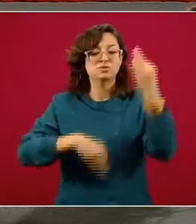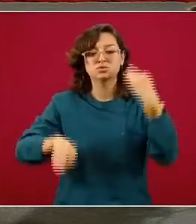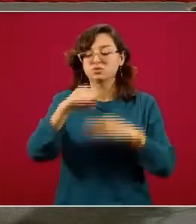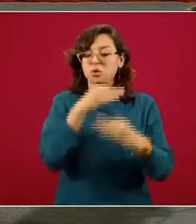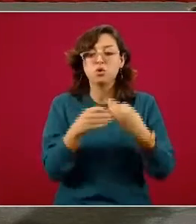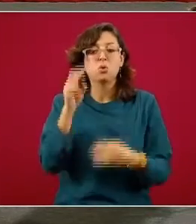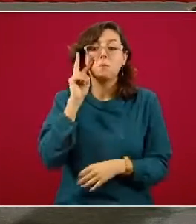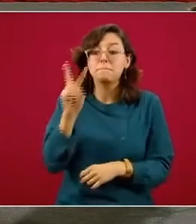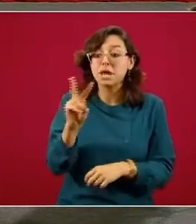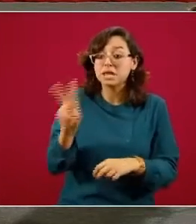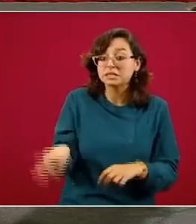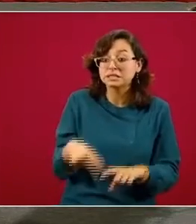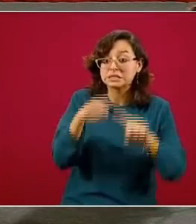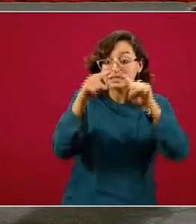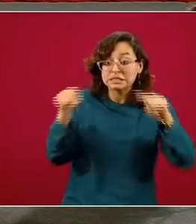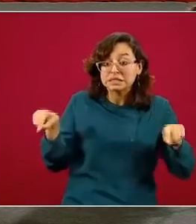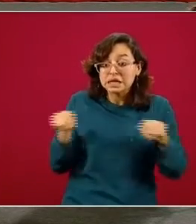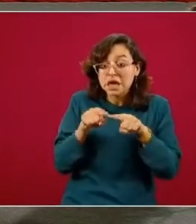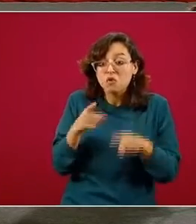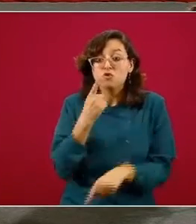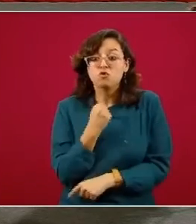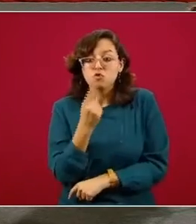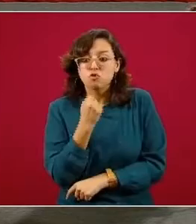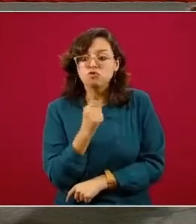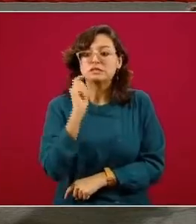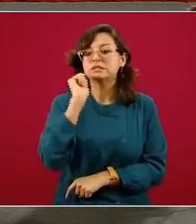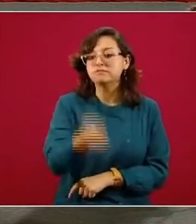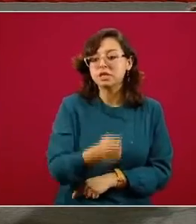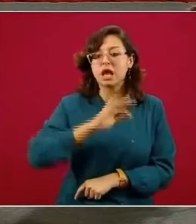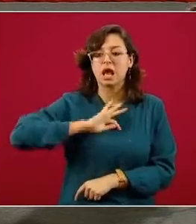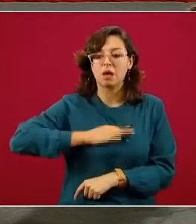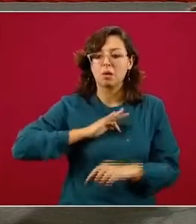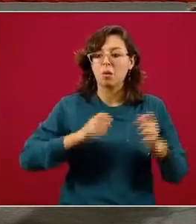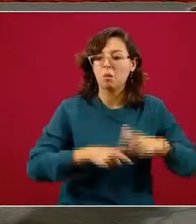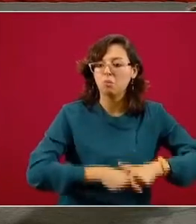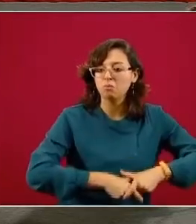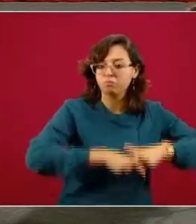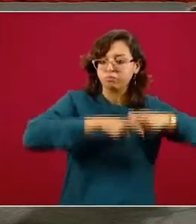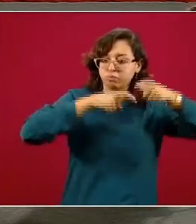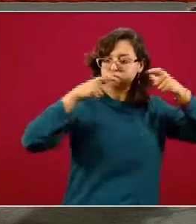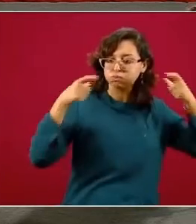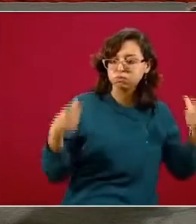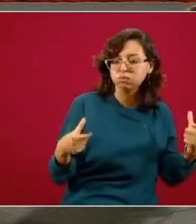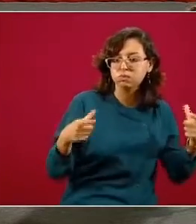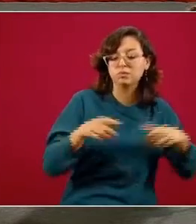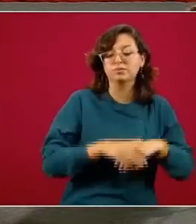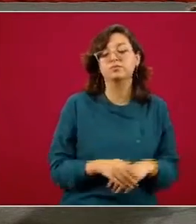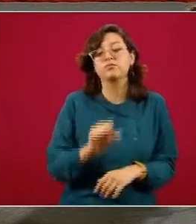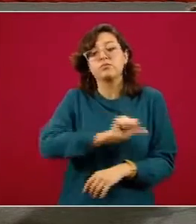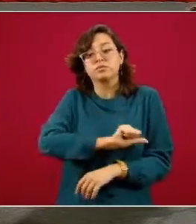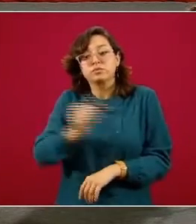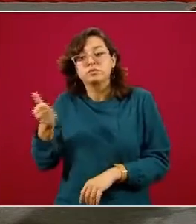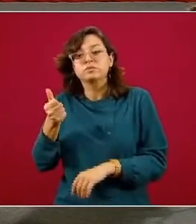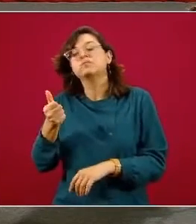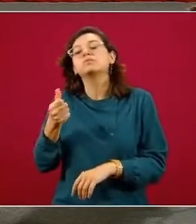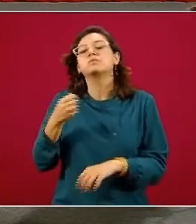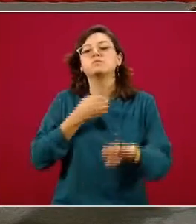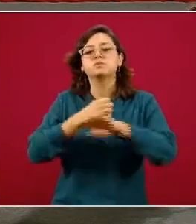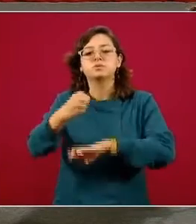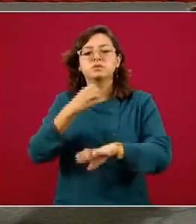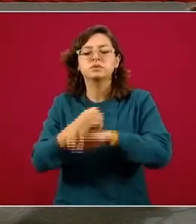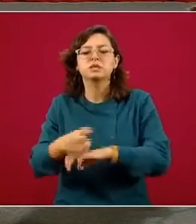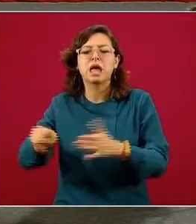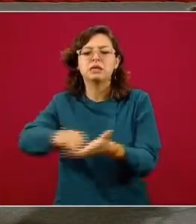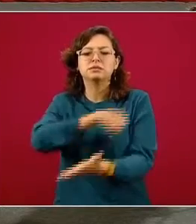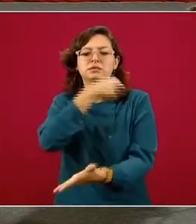vea este triangulito rojo en algunos estados es el caso de Tamaulipas es el